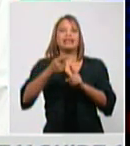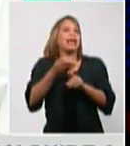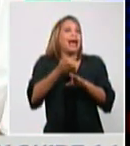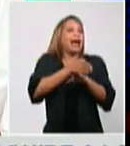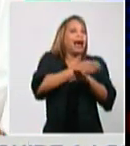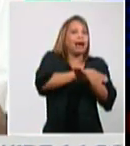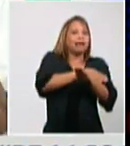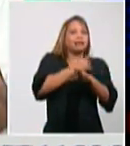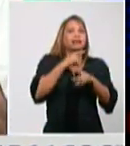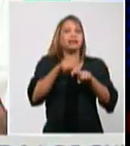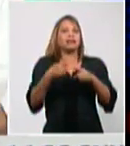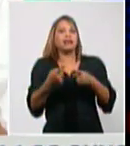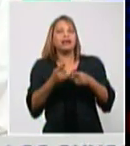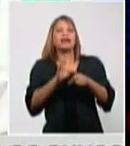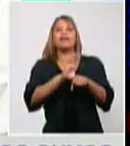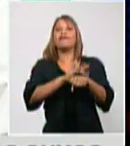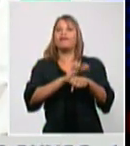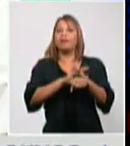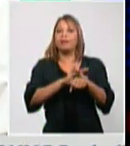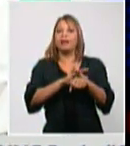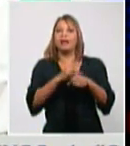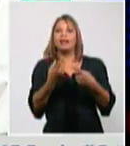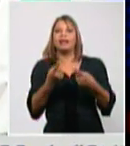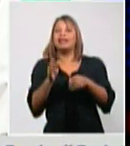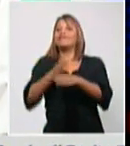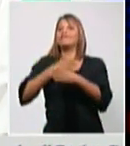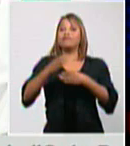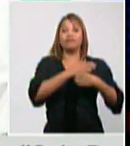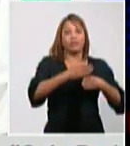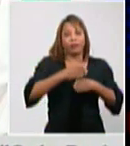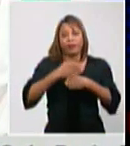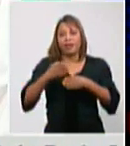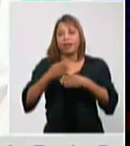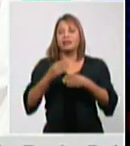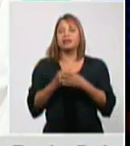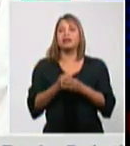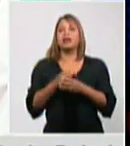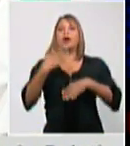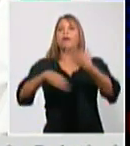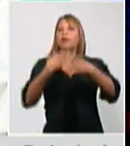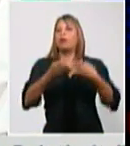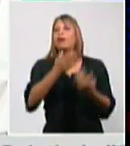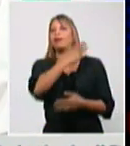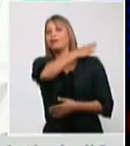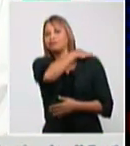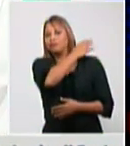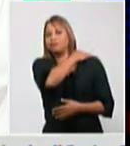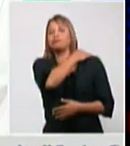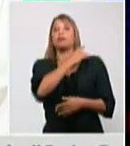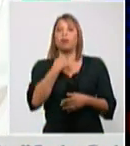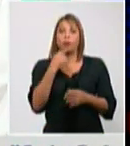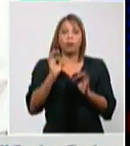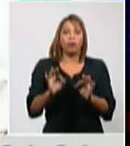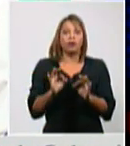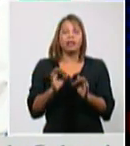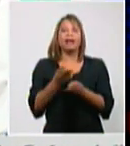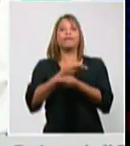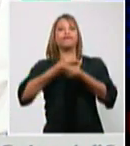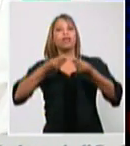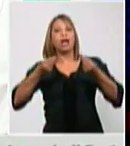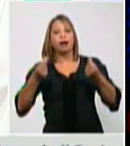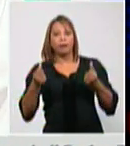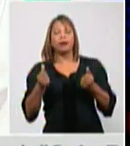tenía, perdón, de enfermedades, una enfermedad pulmonar obstructiva crónica, una diabetes mellitus,